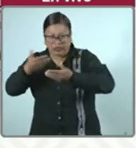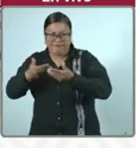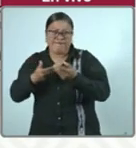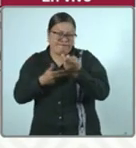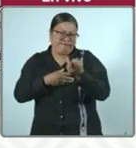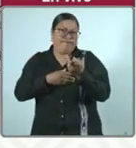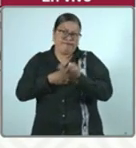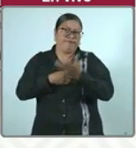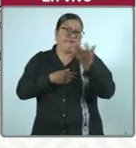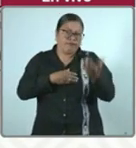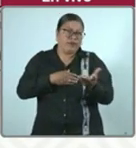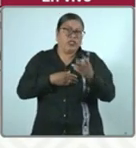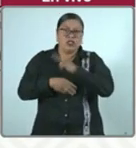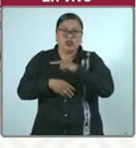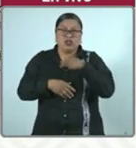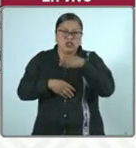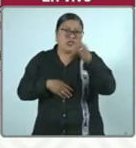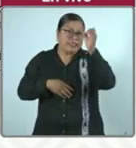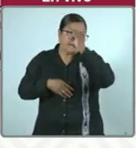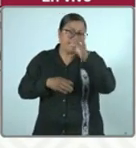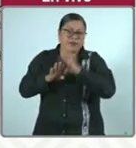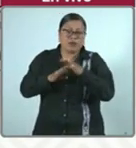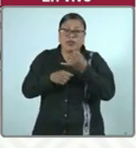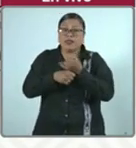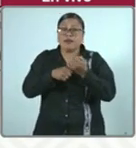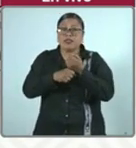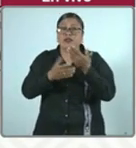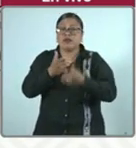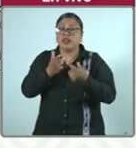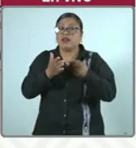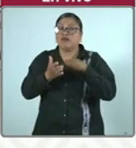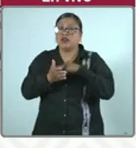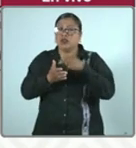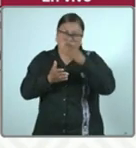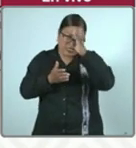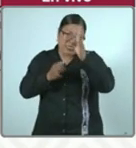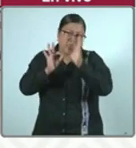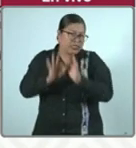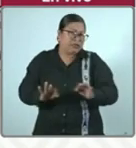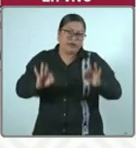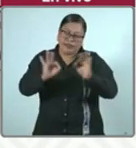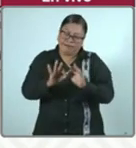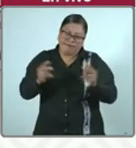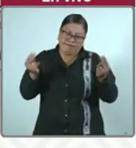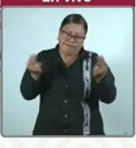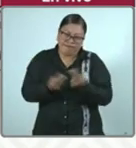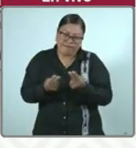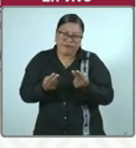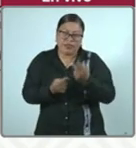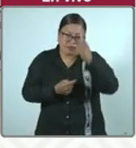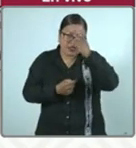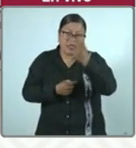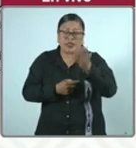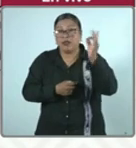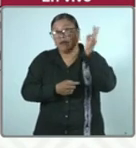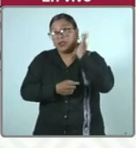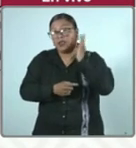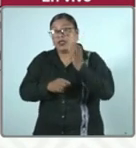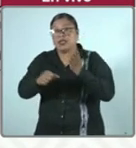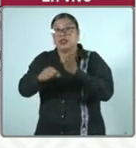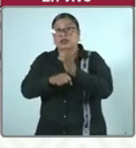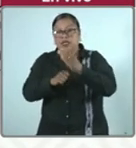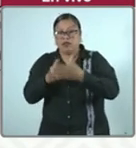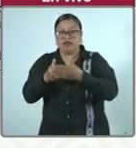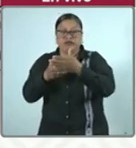raíz de ello fue que sugerimos esos actos de investigación que consideramos importantes que se debe realizar en esta Fiscalía del Estado vecino.